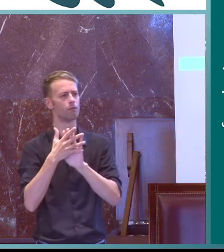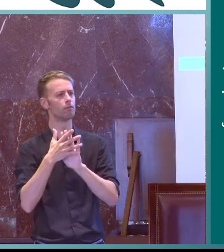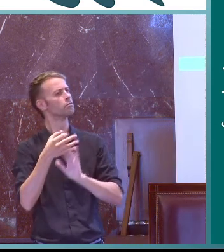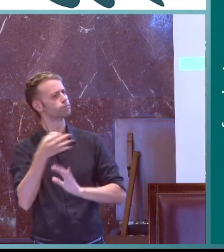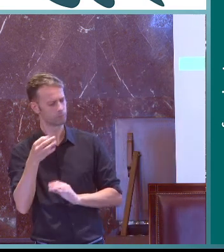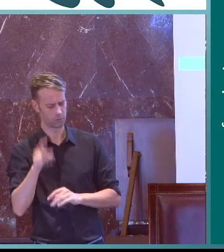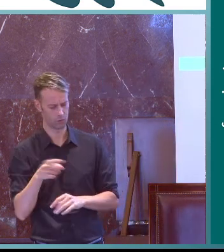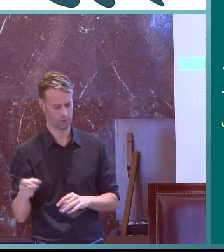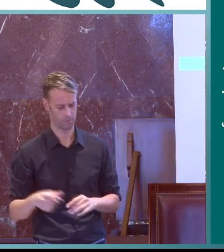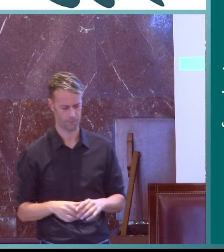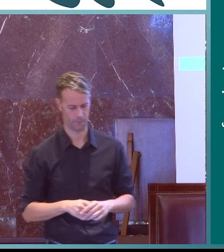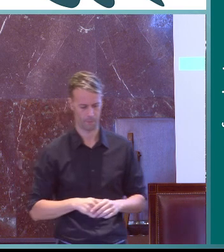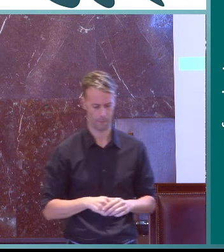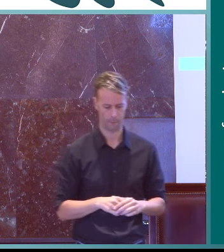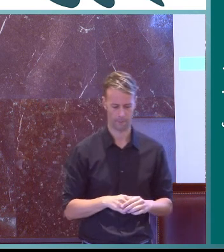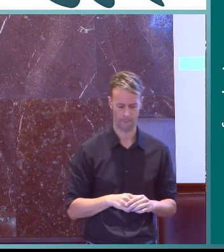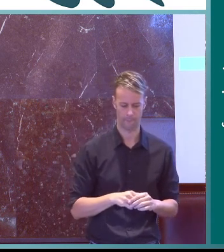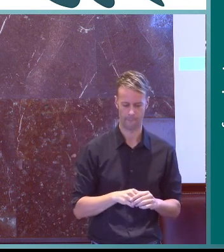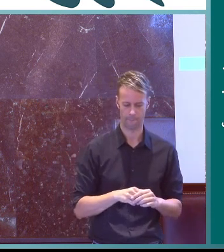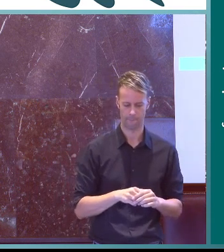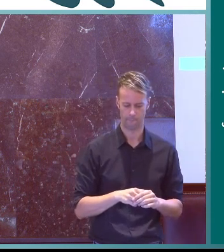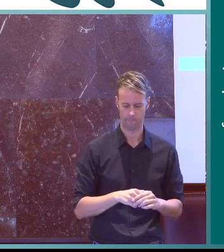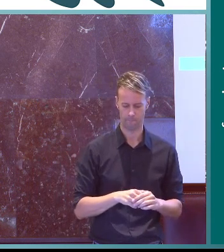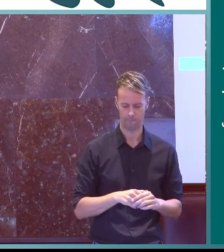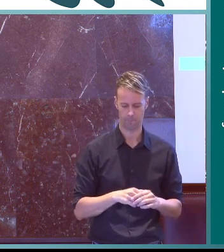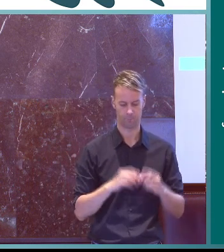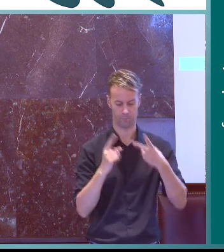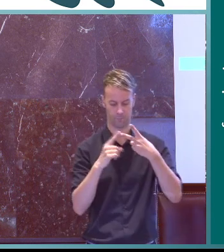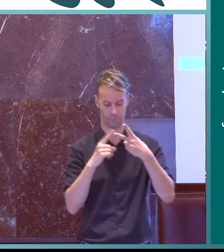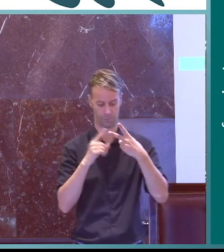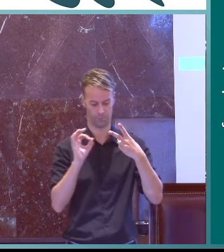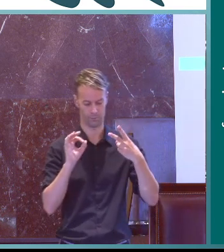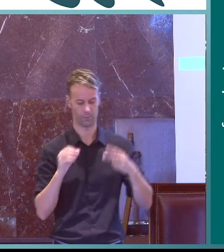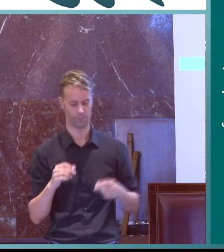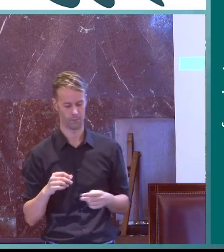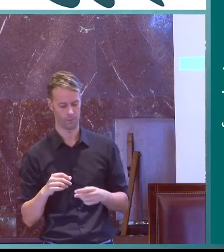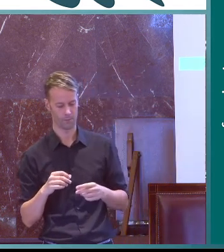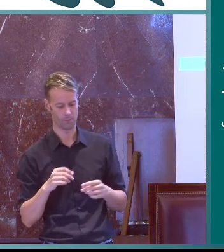saber si el modelo ecológico como digo puede estar ligado a la lengua de signos puede ser válido